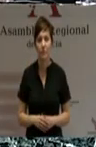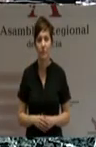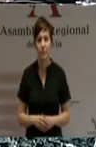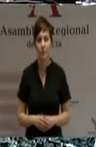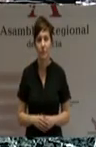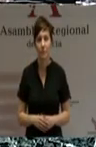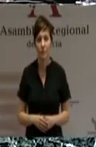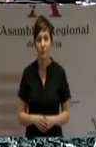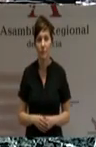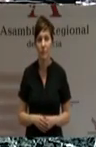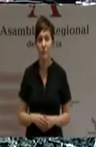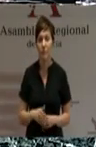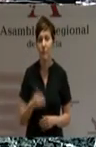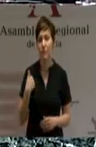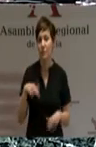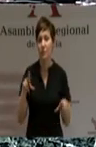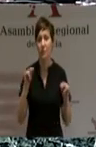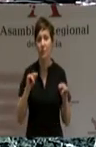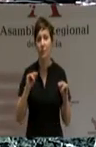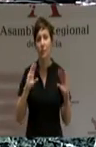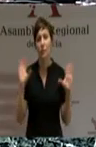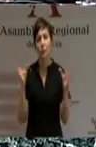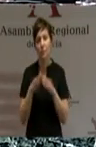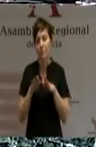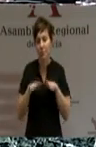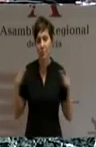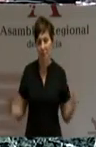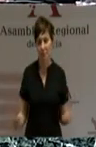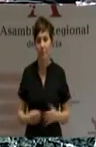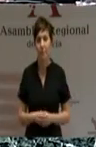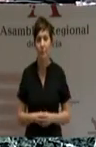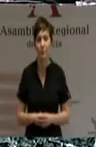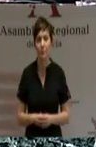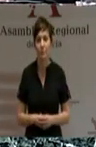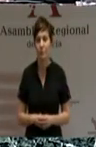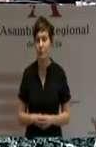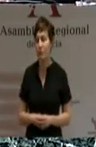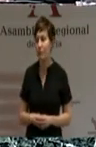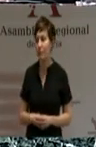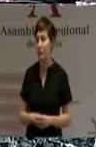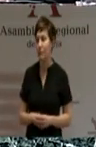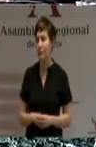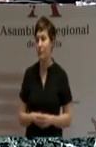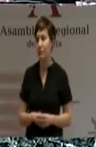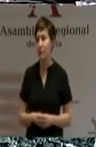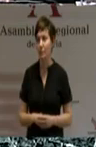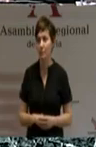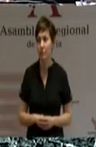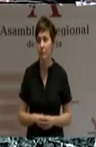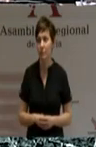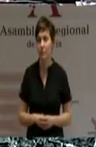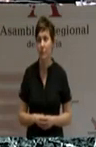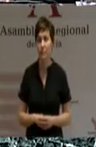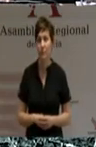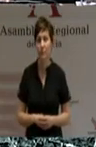Ya está. Ahora van a votar los miembros de la mesa. Marta León. González. Severa. Severa. Es que no era el nombre de la primera. Ah, no,